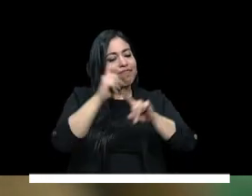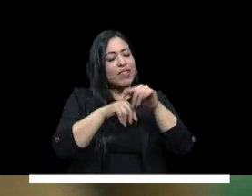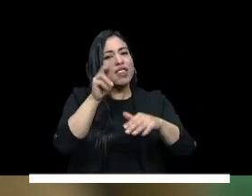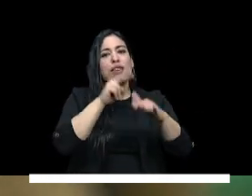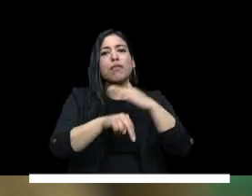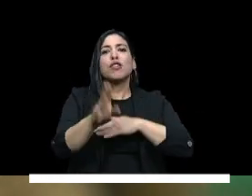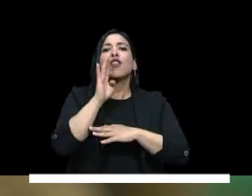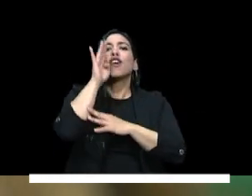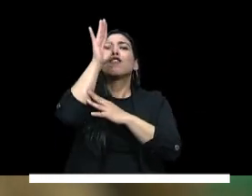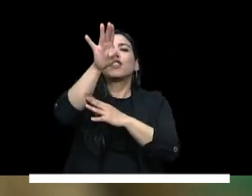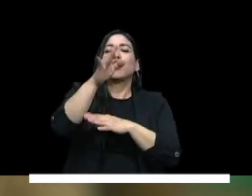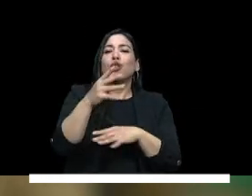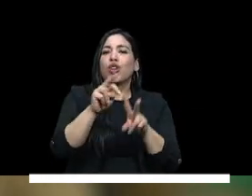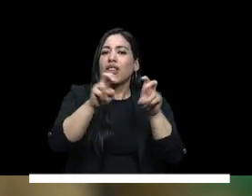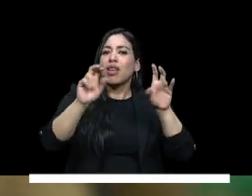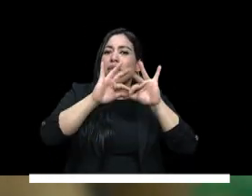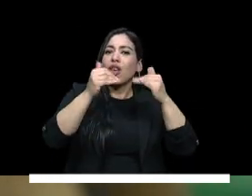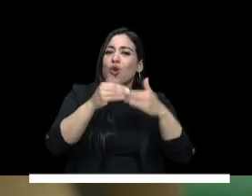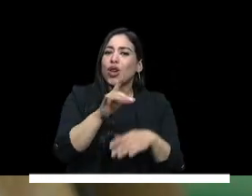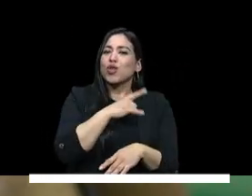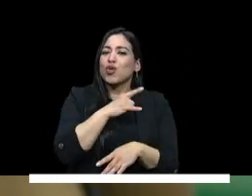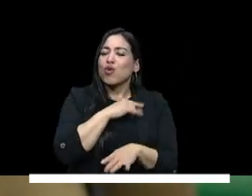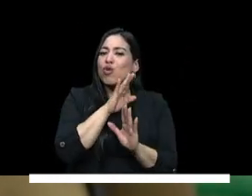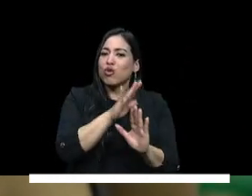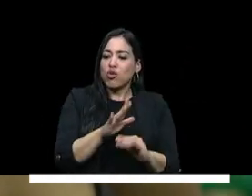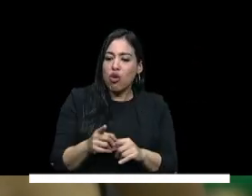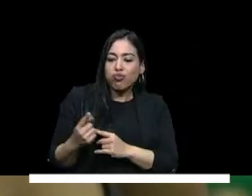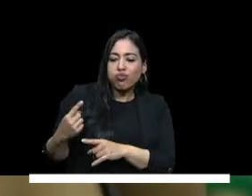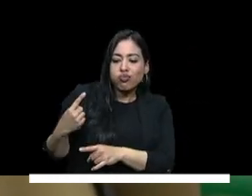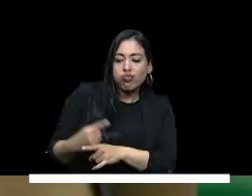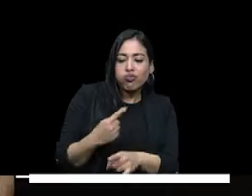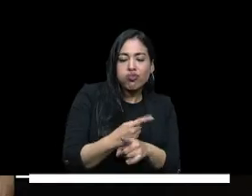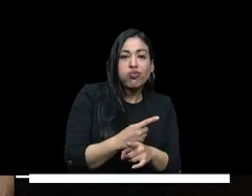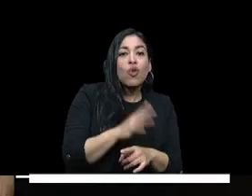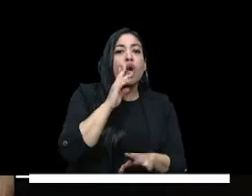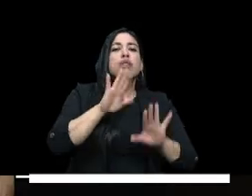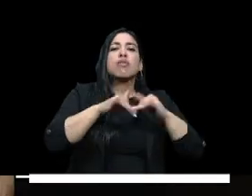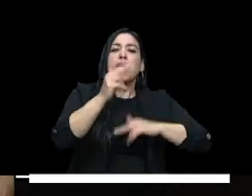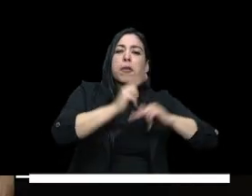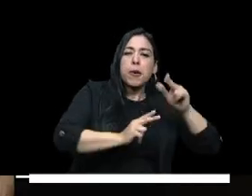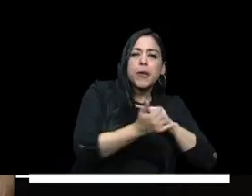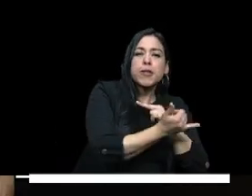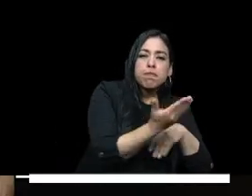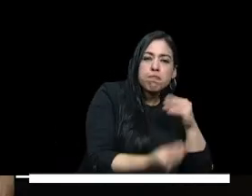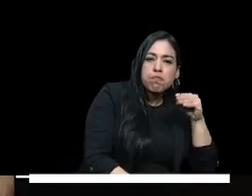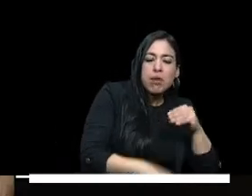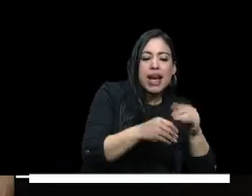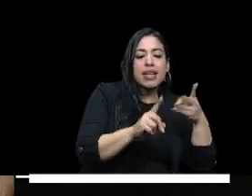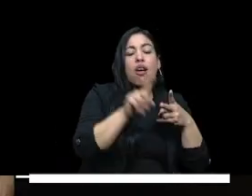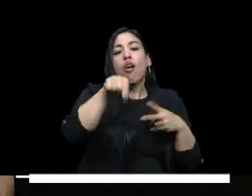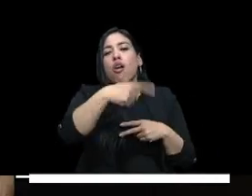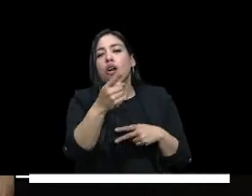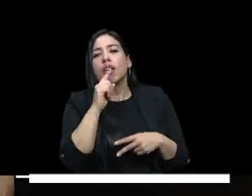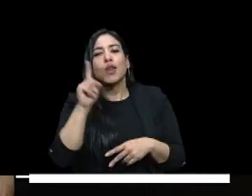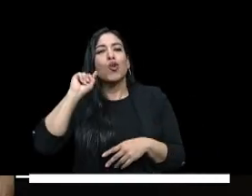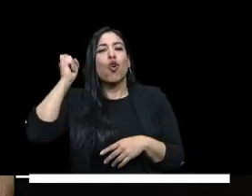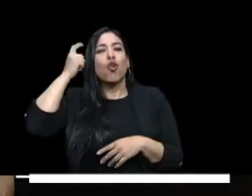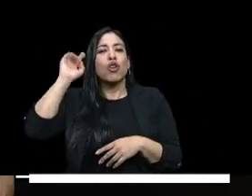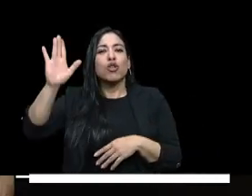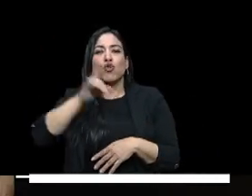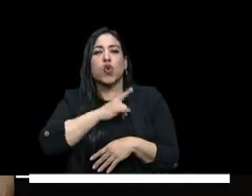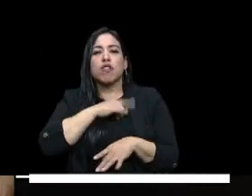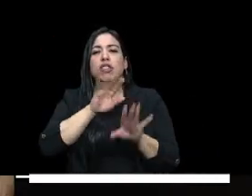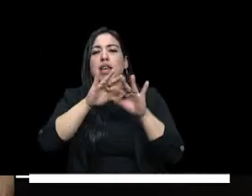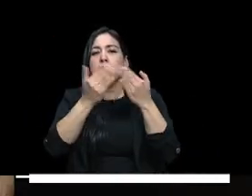visión de futuro que tenemos para la educación superior que se materializa también en la infraestructura educativa que se materializa en el gobierno